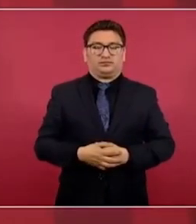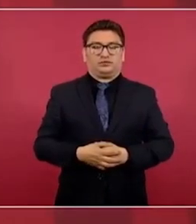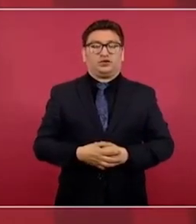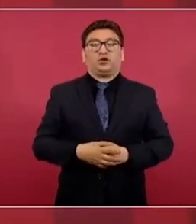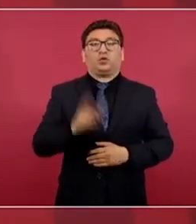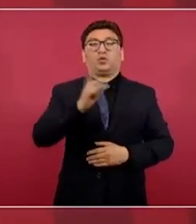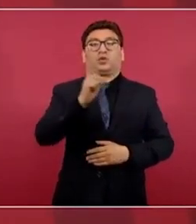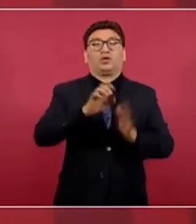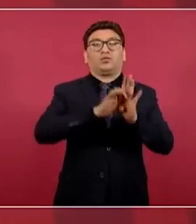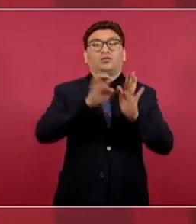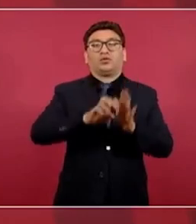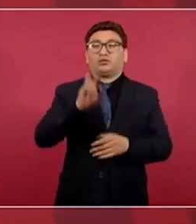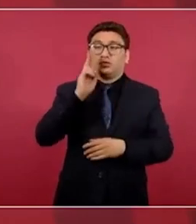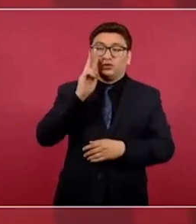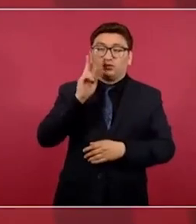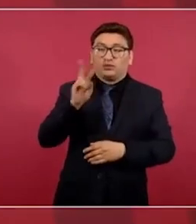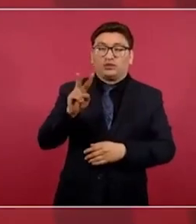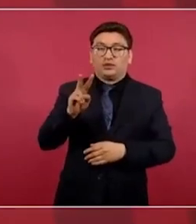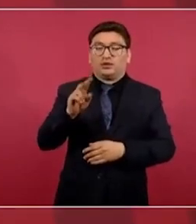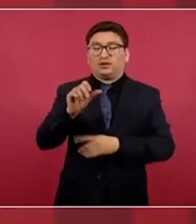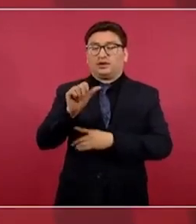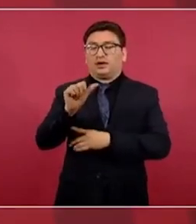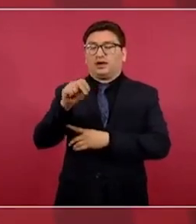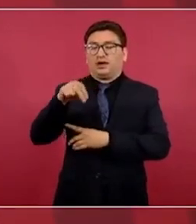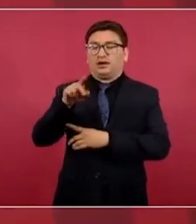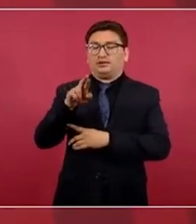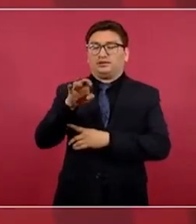mi tocaya Andrea,